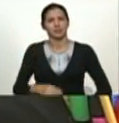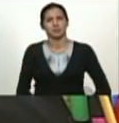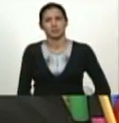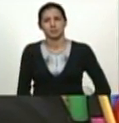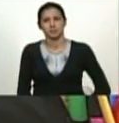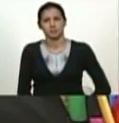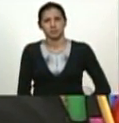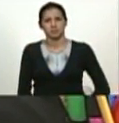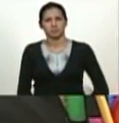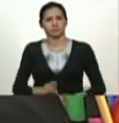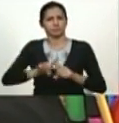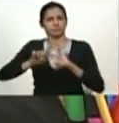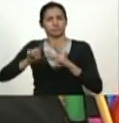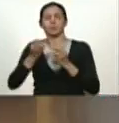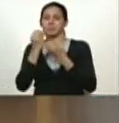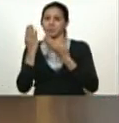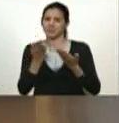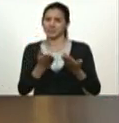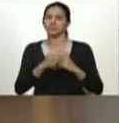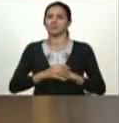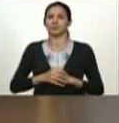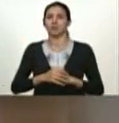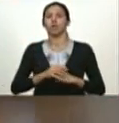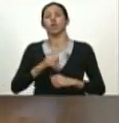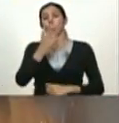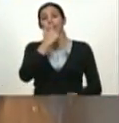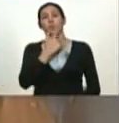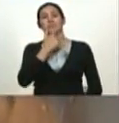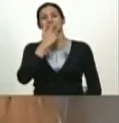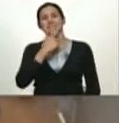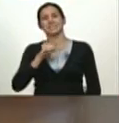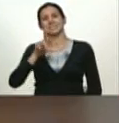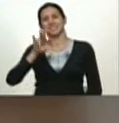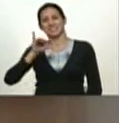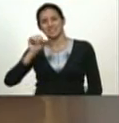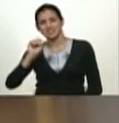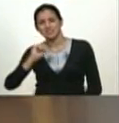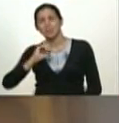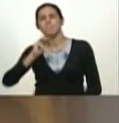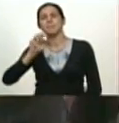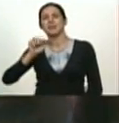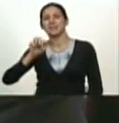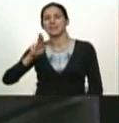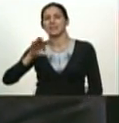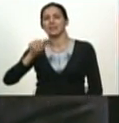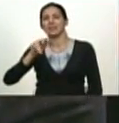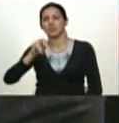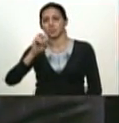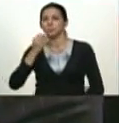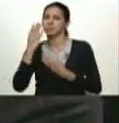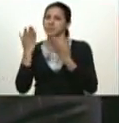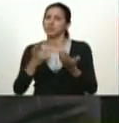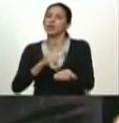etcétera etcétera bienvenido Luis José Marcano bienvenido hermano